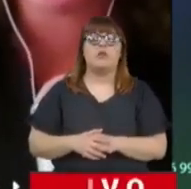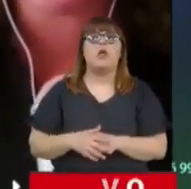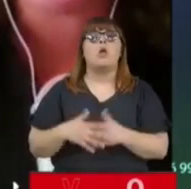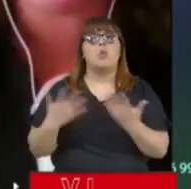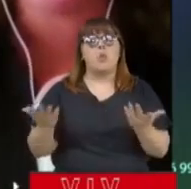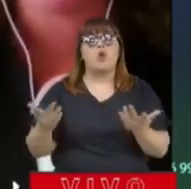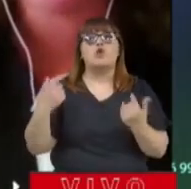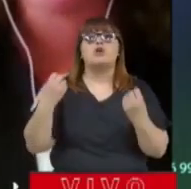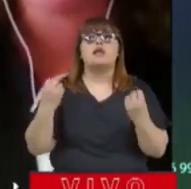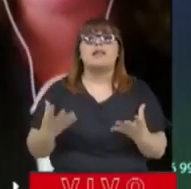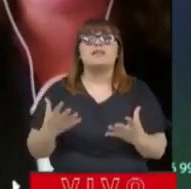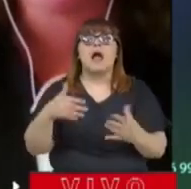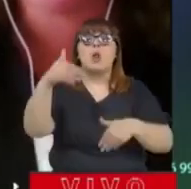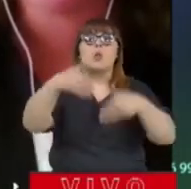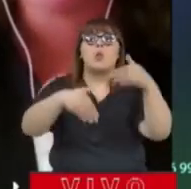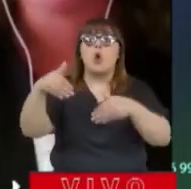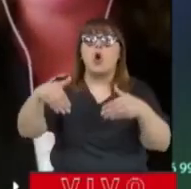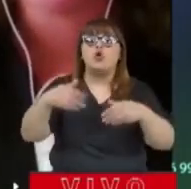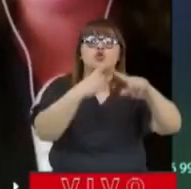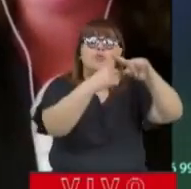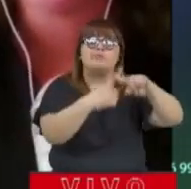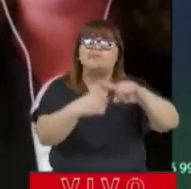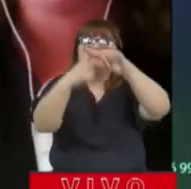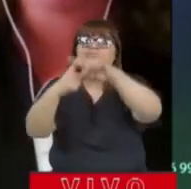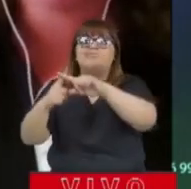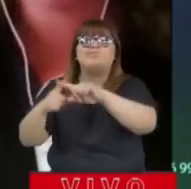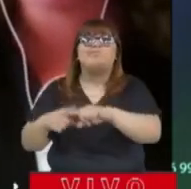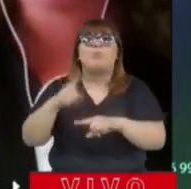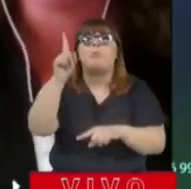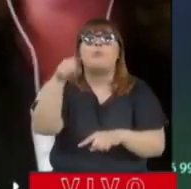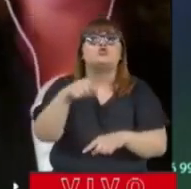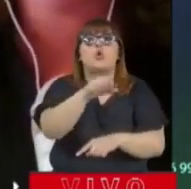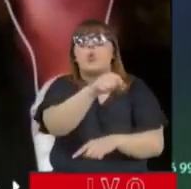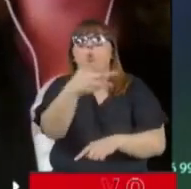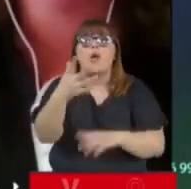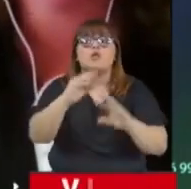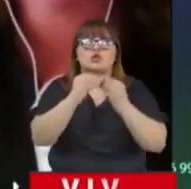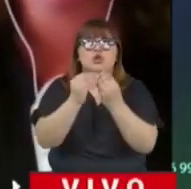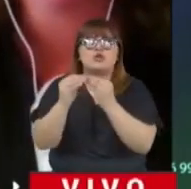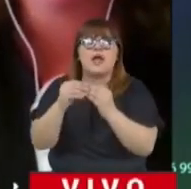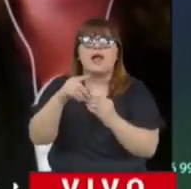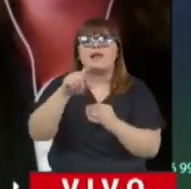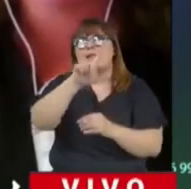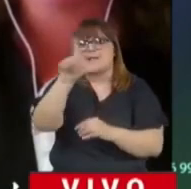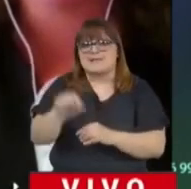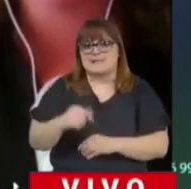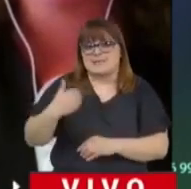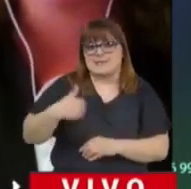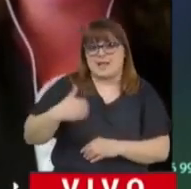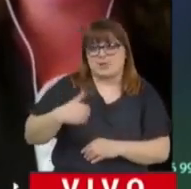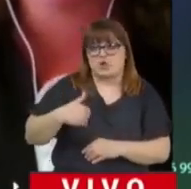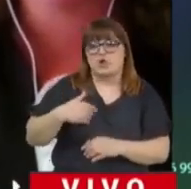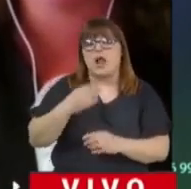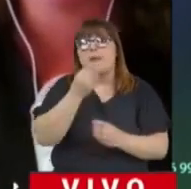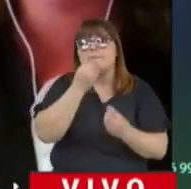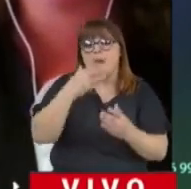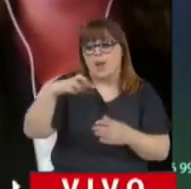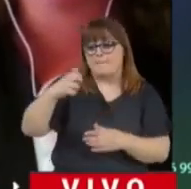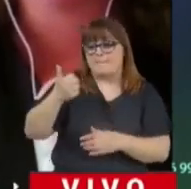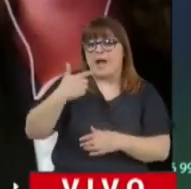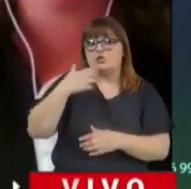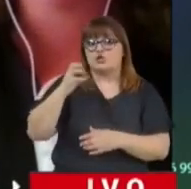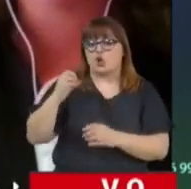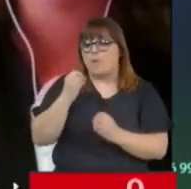Bueno, ¿y cómo estuvo el porcentaje de votos? ¿Qué es lo que se sabe respecto de esta tendencia que hay a nivel nacional de haber mejorado las